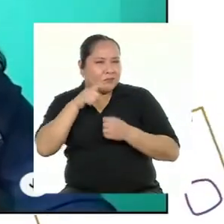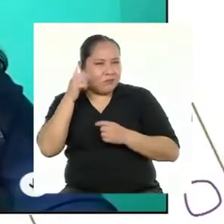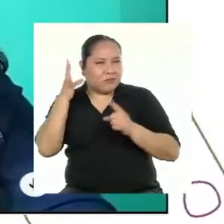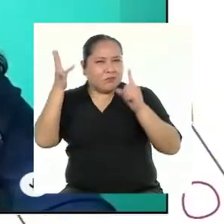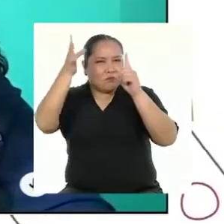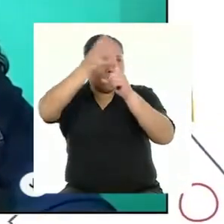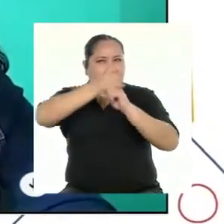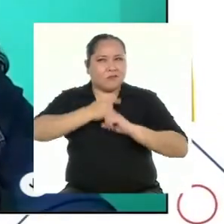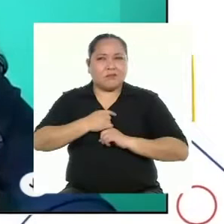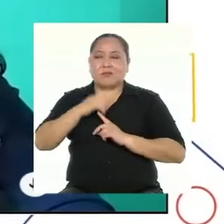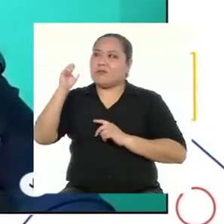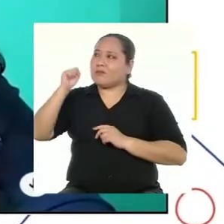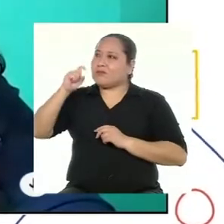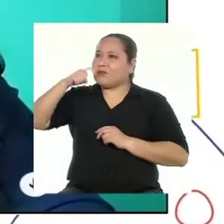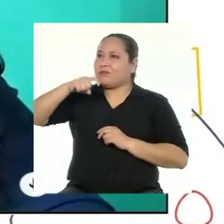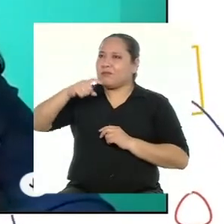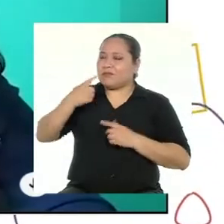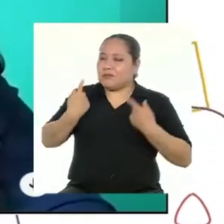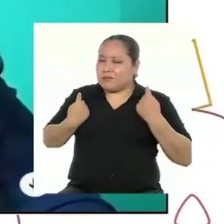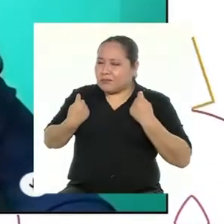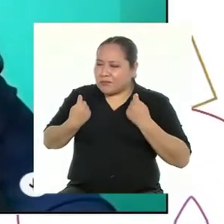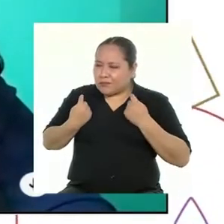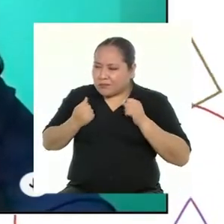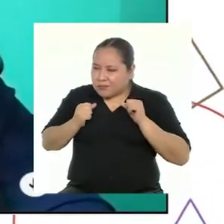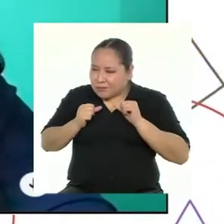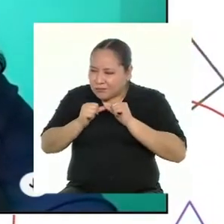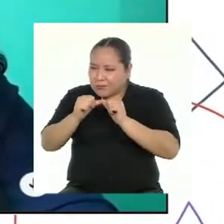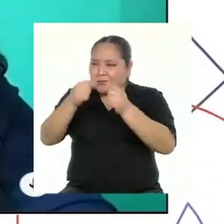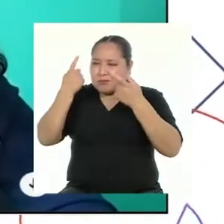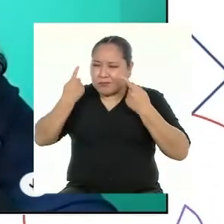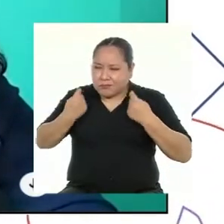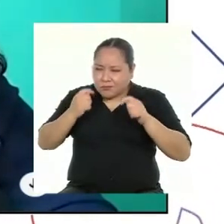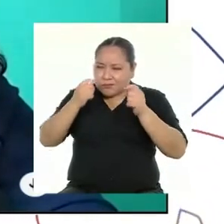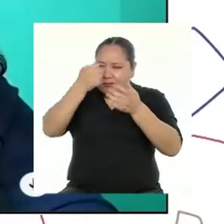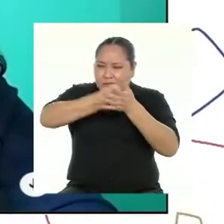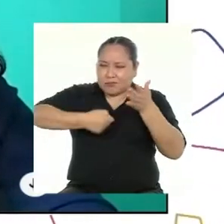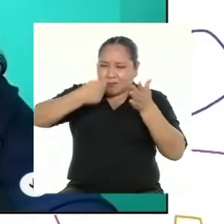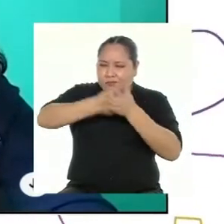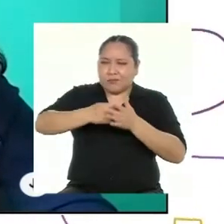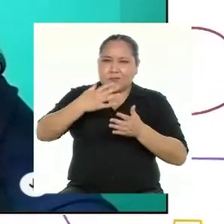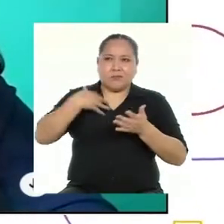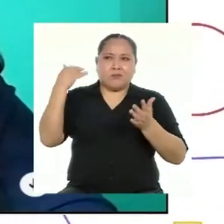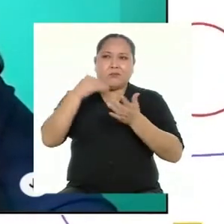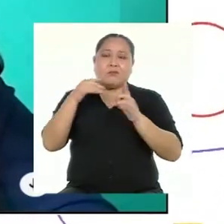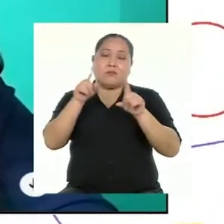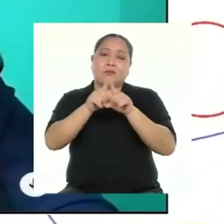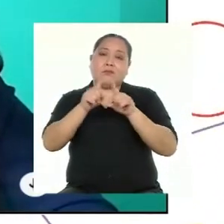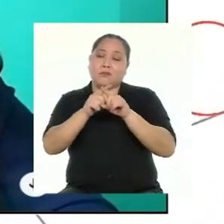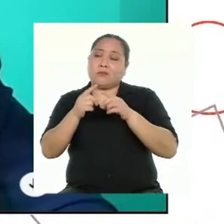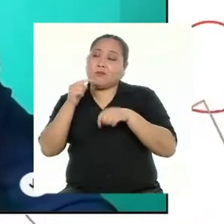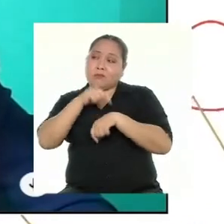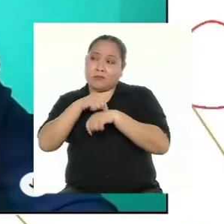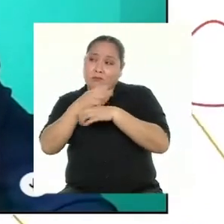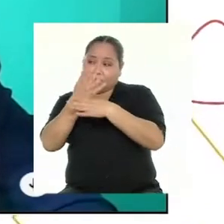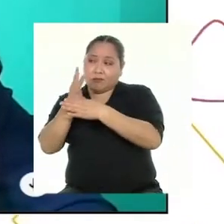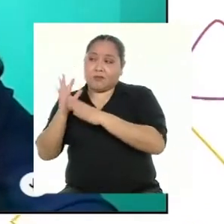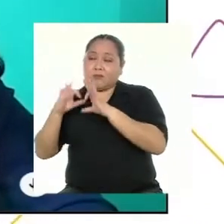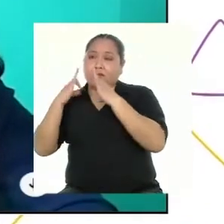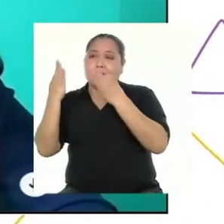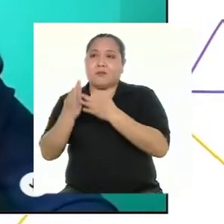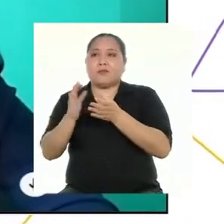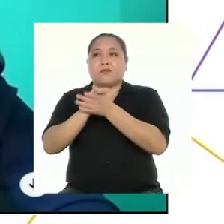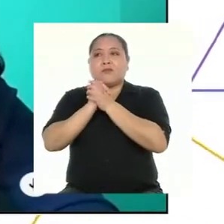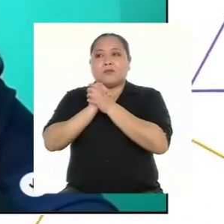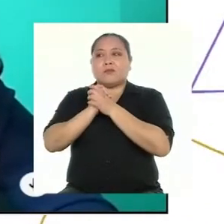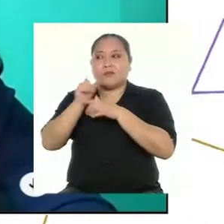Sí, necesito seguir esforzándome en mis estudios, pero además también debo pasar tiempo con mi familia y amistades para